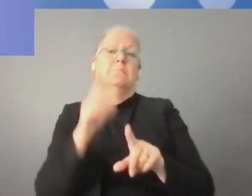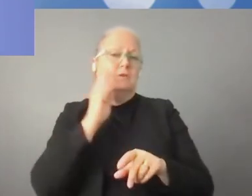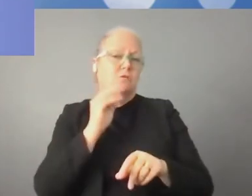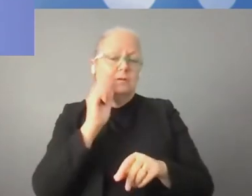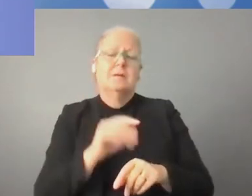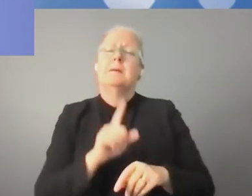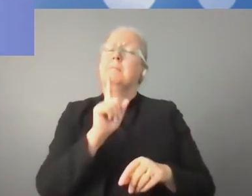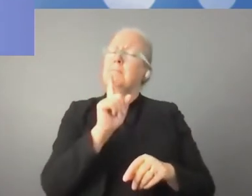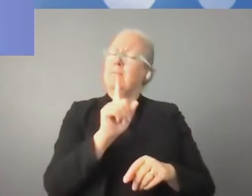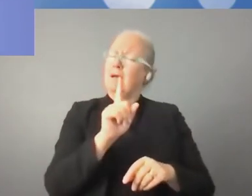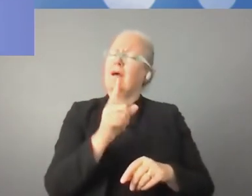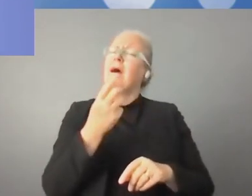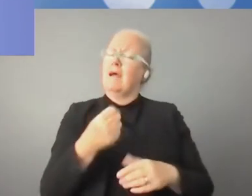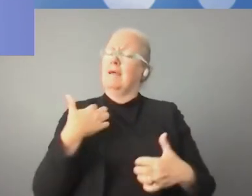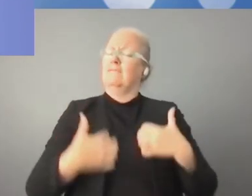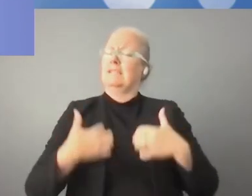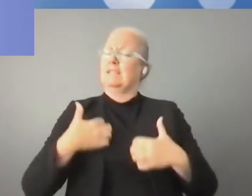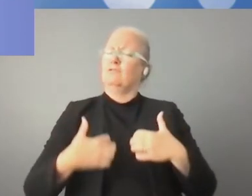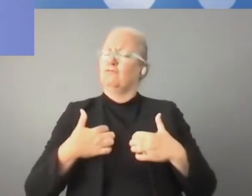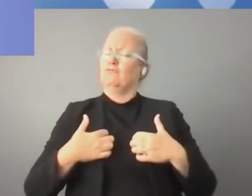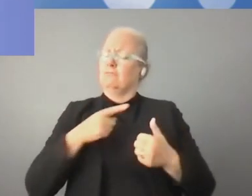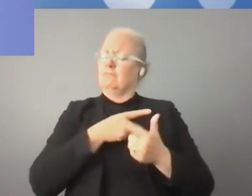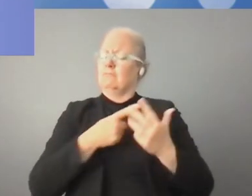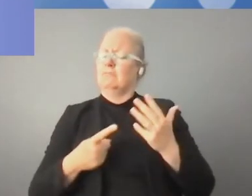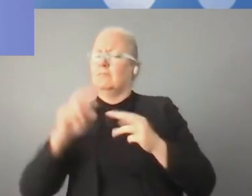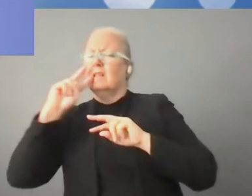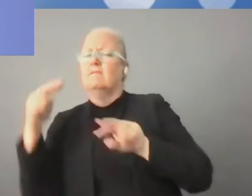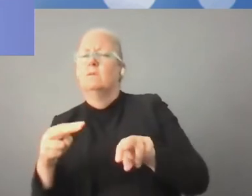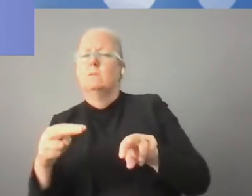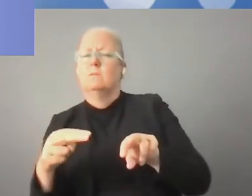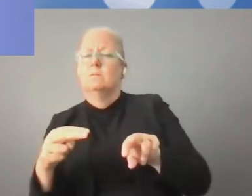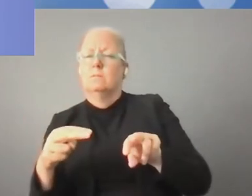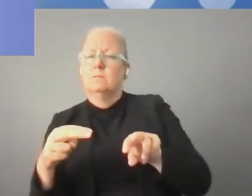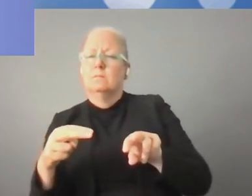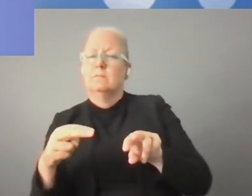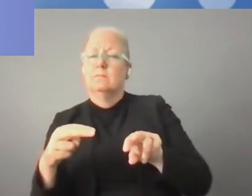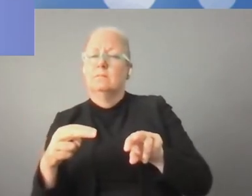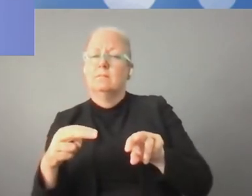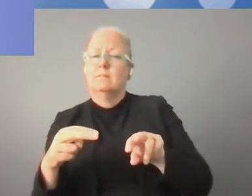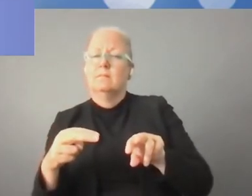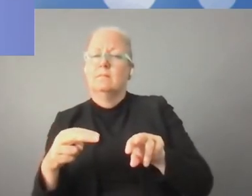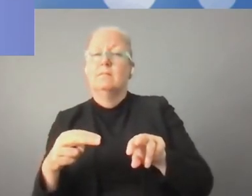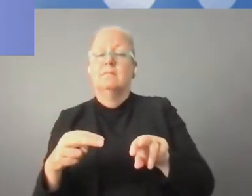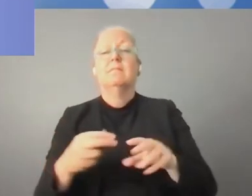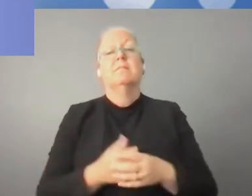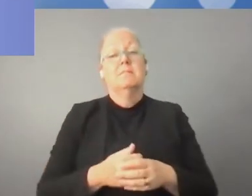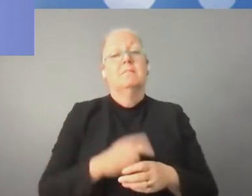experiencias muy similares, pero también tenemos ciertas